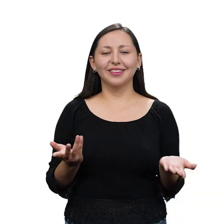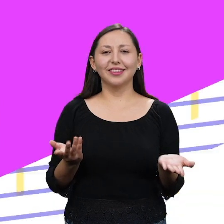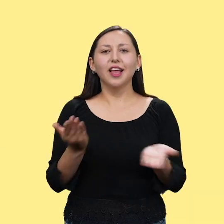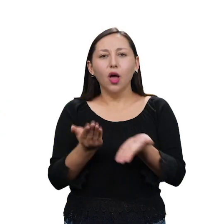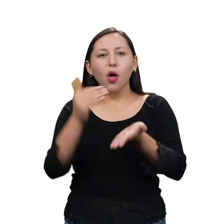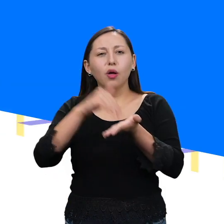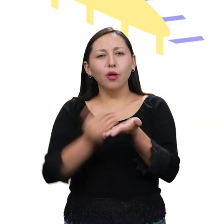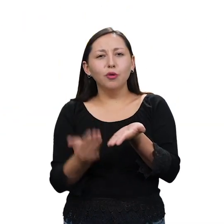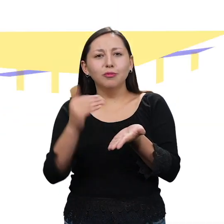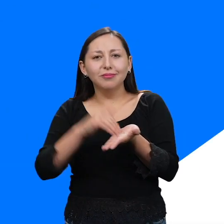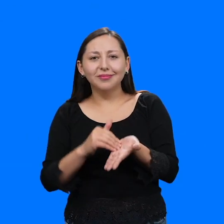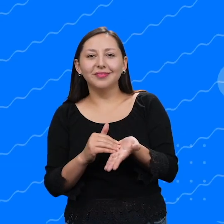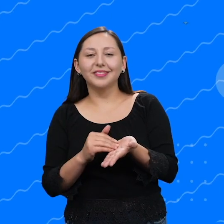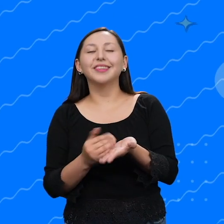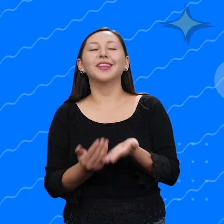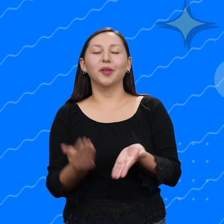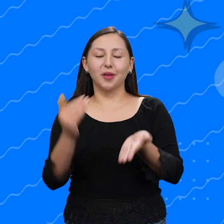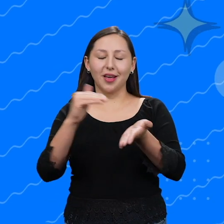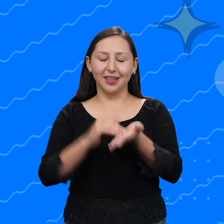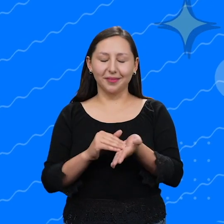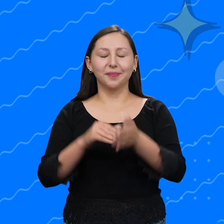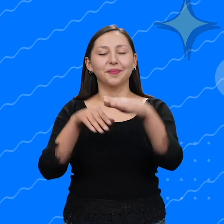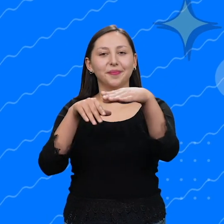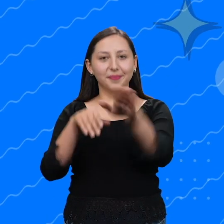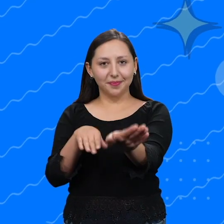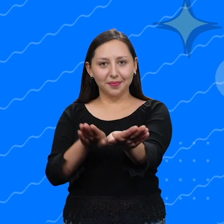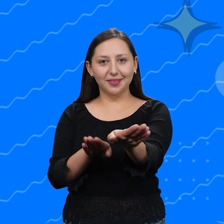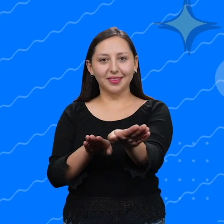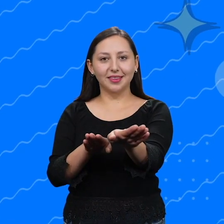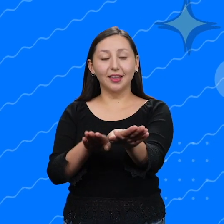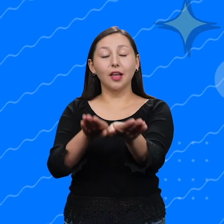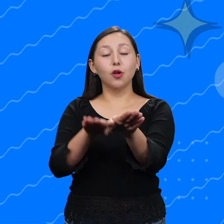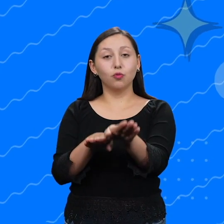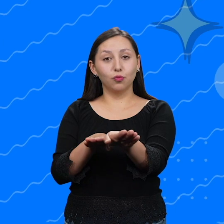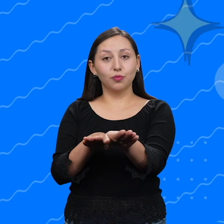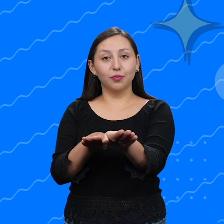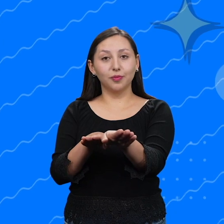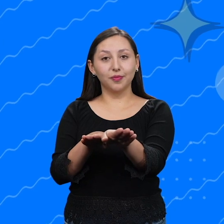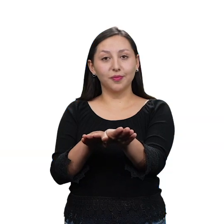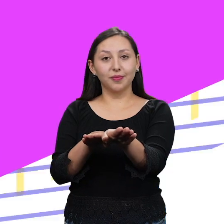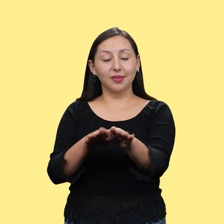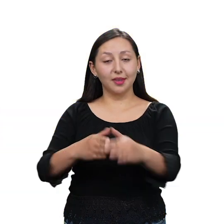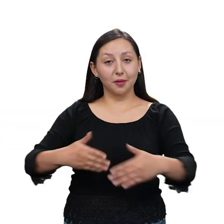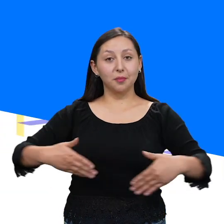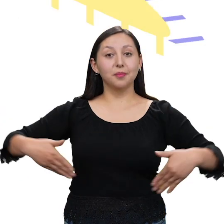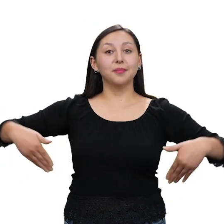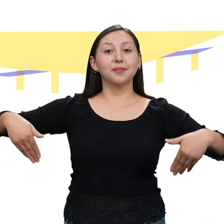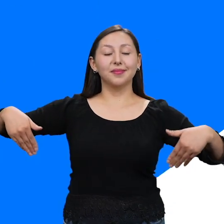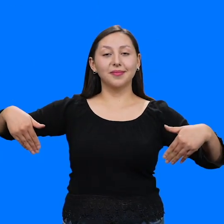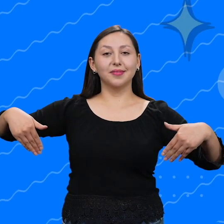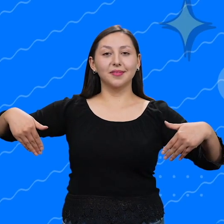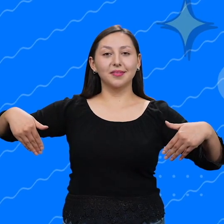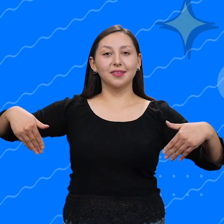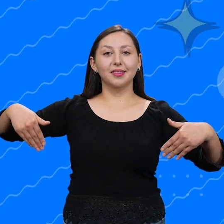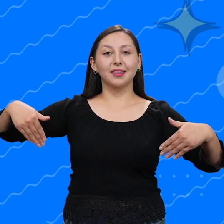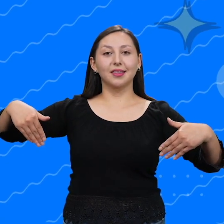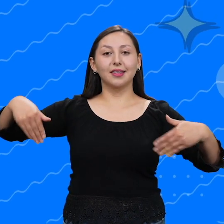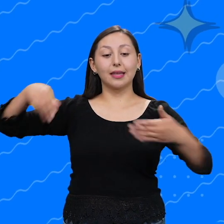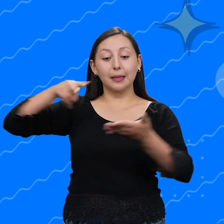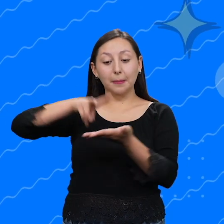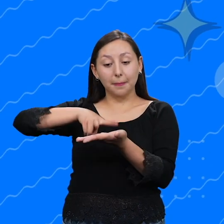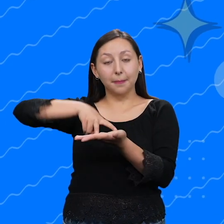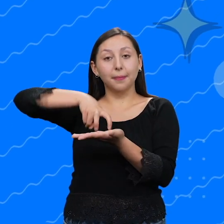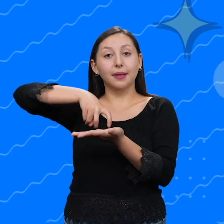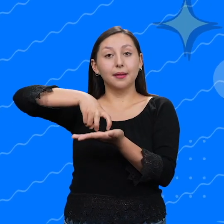¿Puedes repetir? no. Por supuesto. Abrimos el pie. El otro atrás. Abrimos bracitos. Flexión.